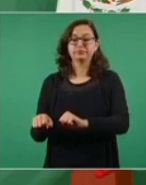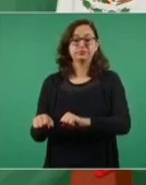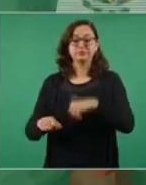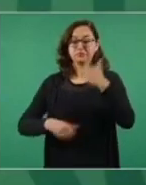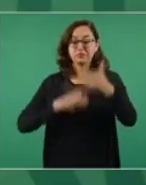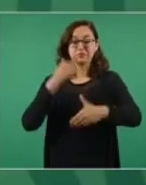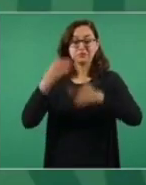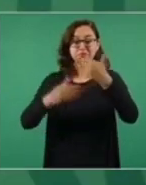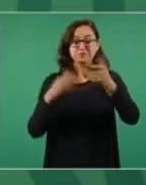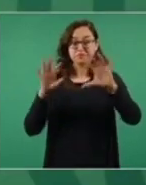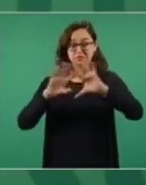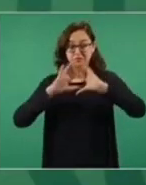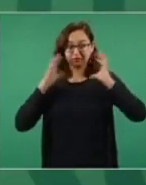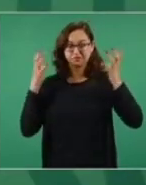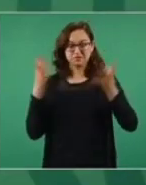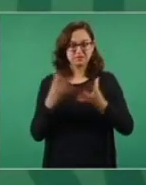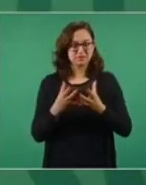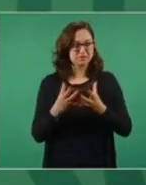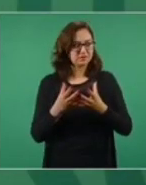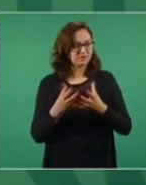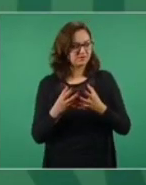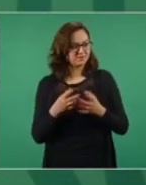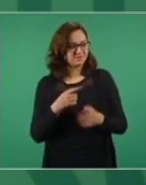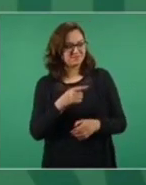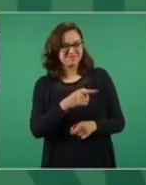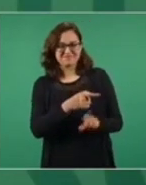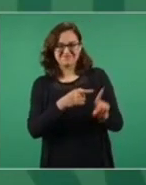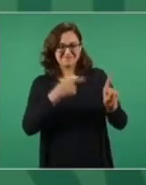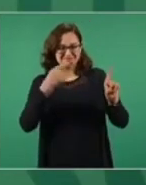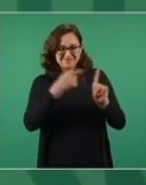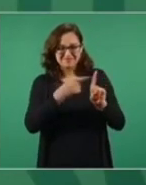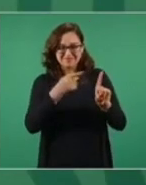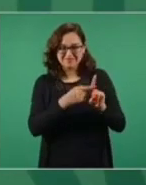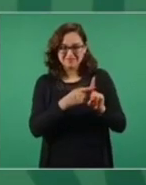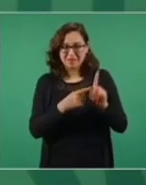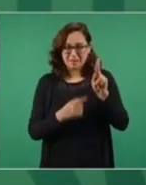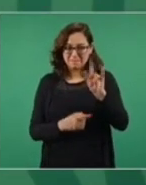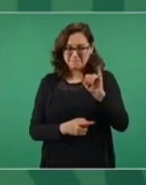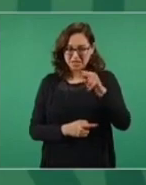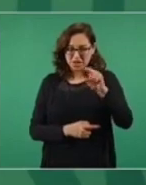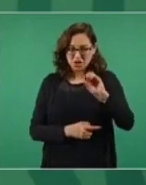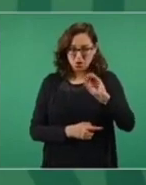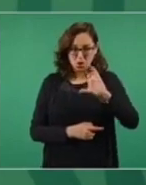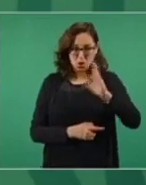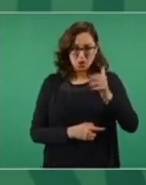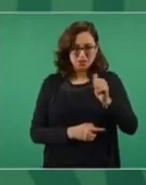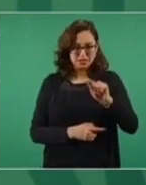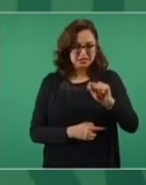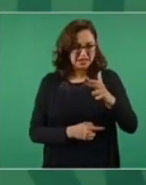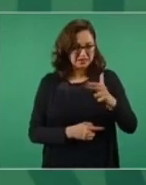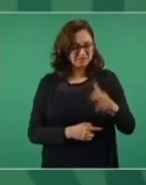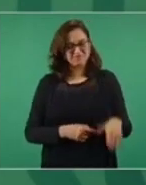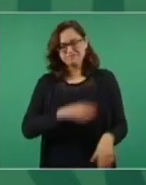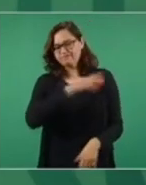Salvador Allende era miembro del partido socialista de Chile